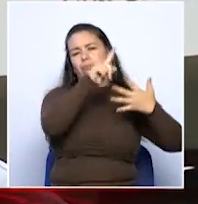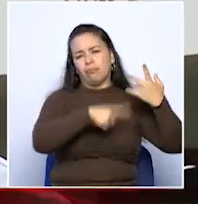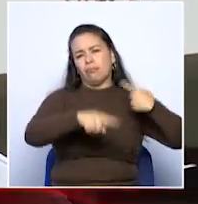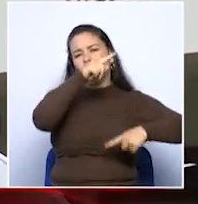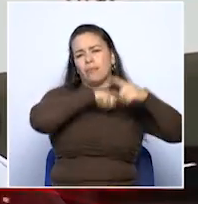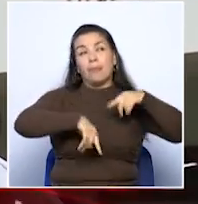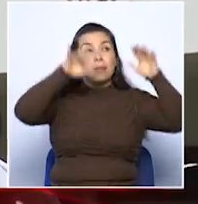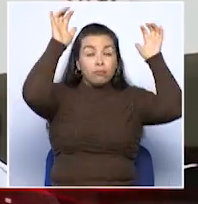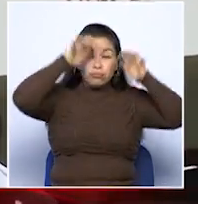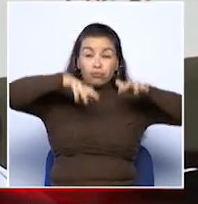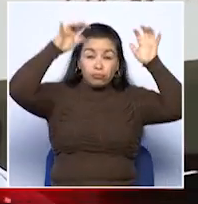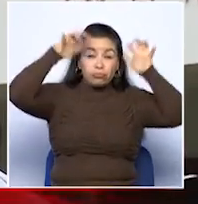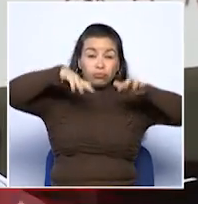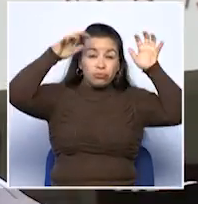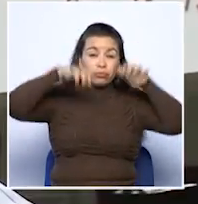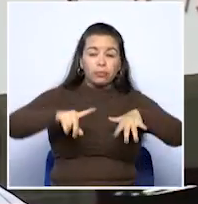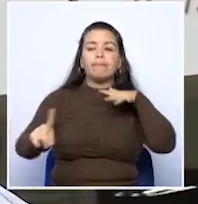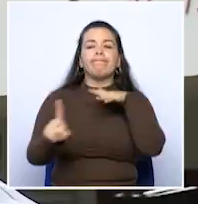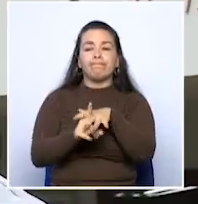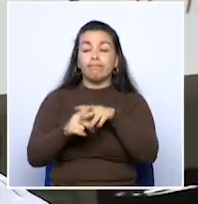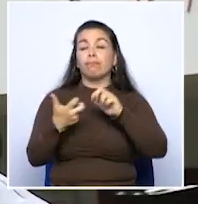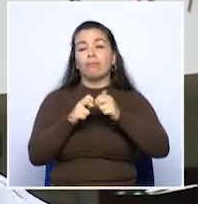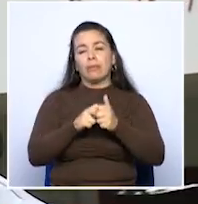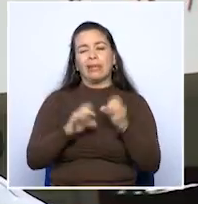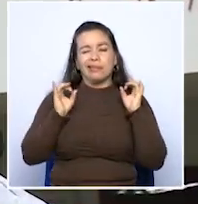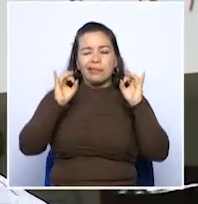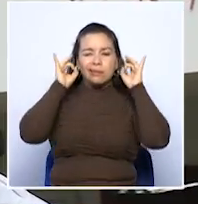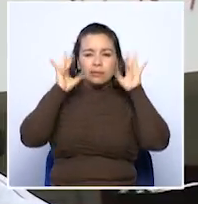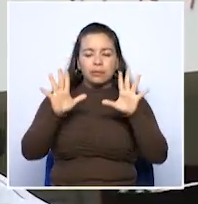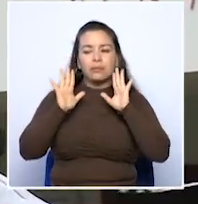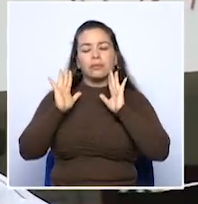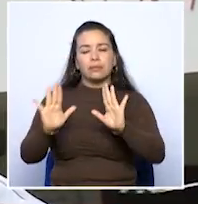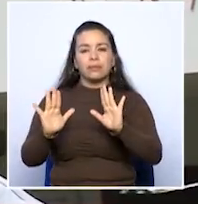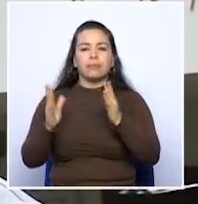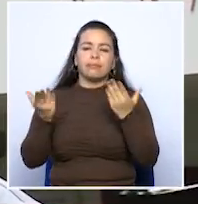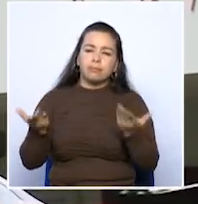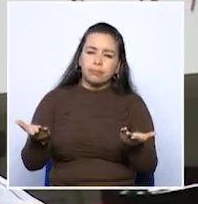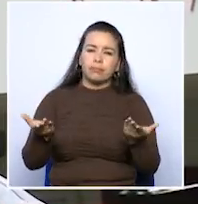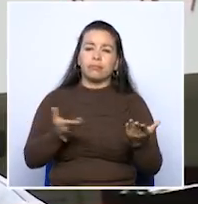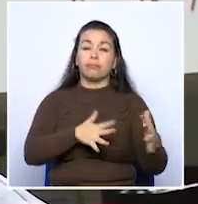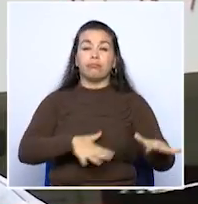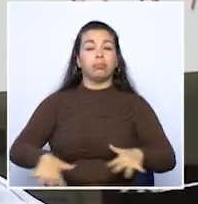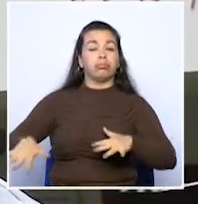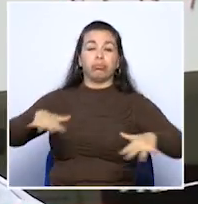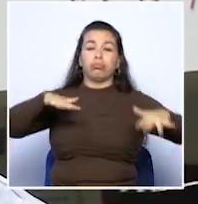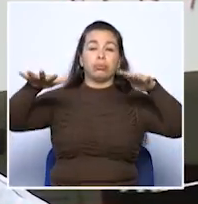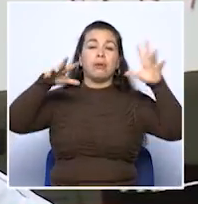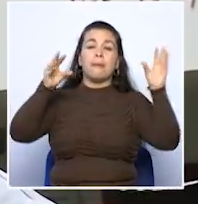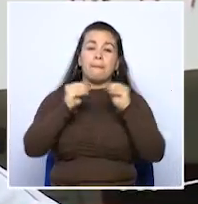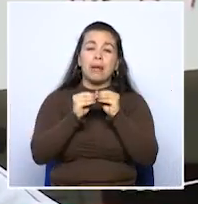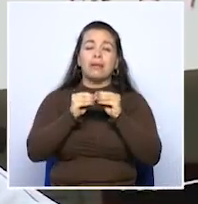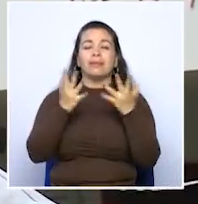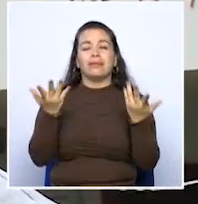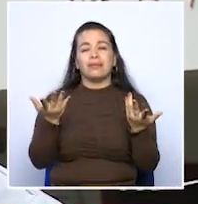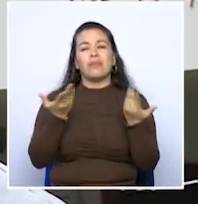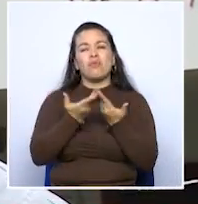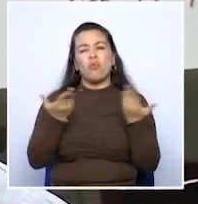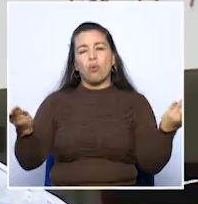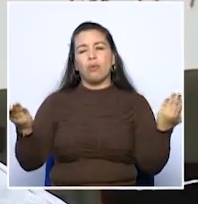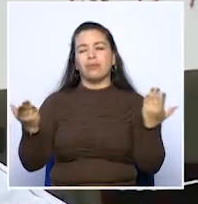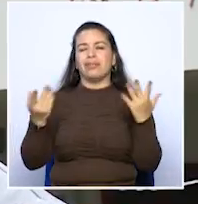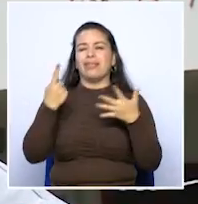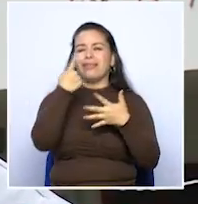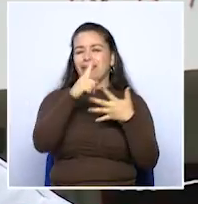el invierno, eso es causa de problemas frente a la acumulación y tratamiento y posterior disposición